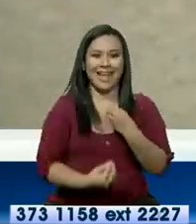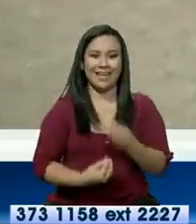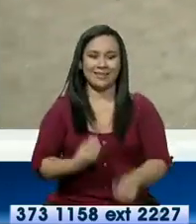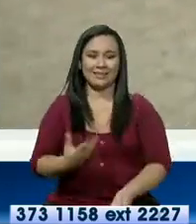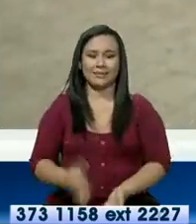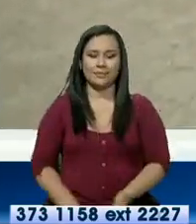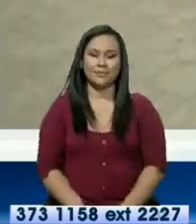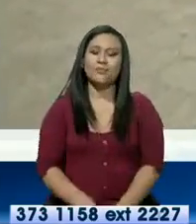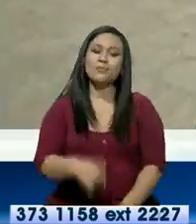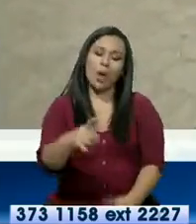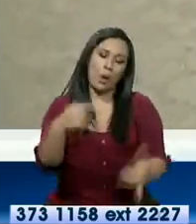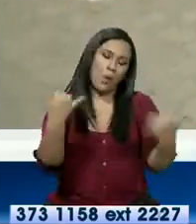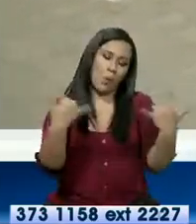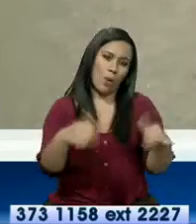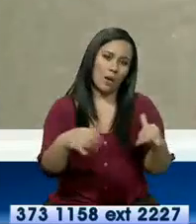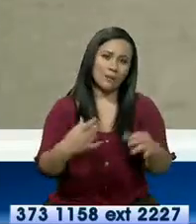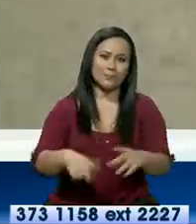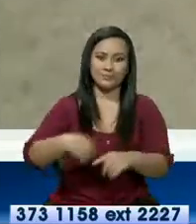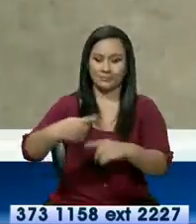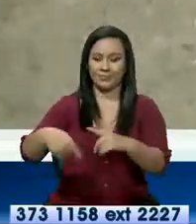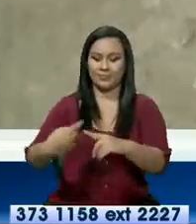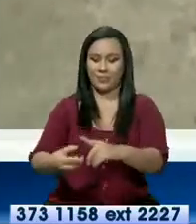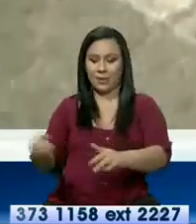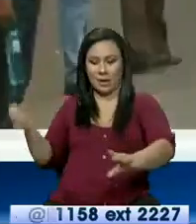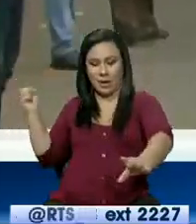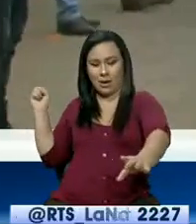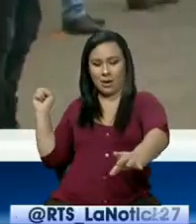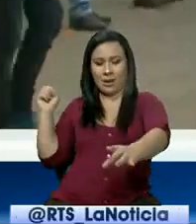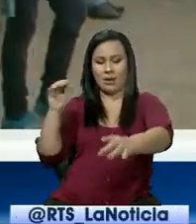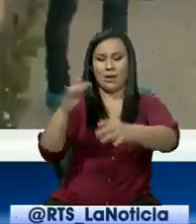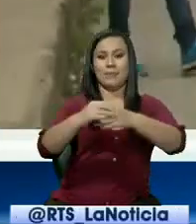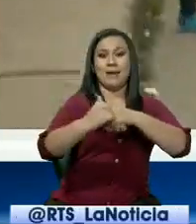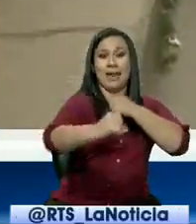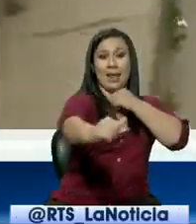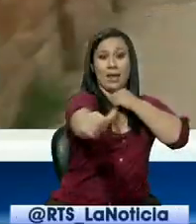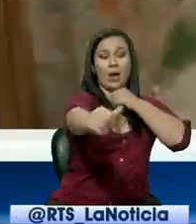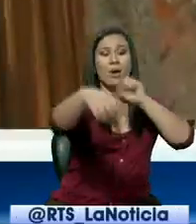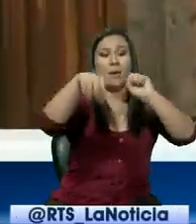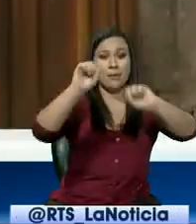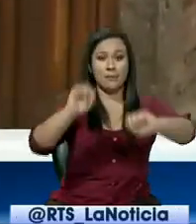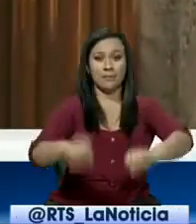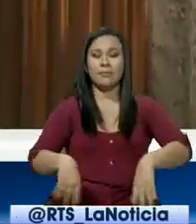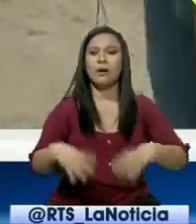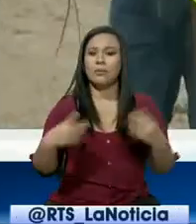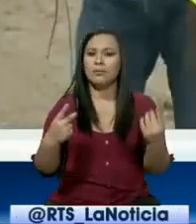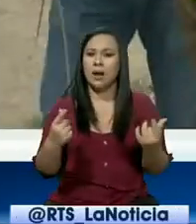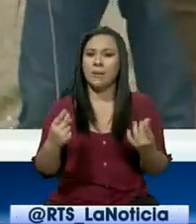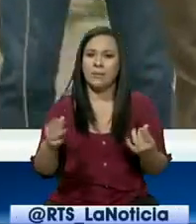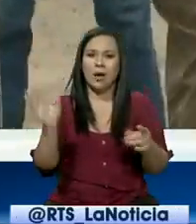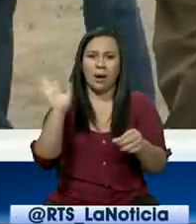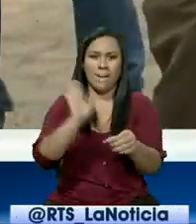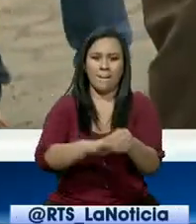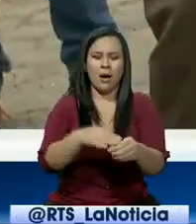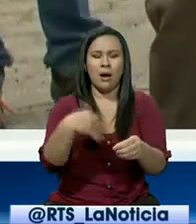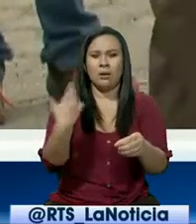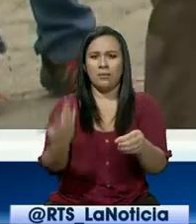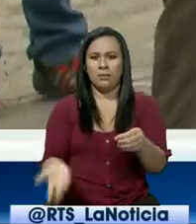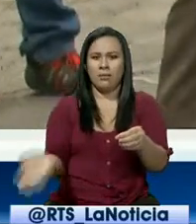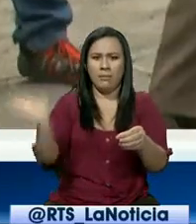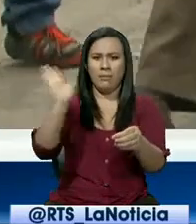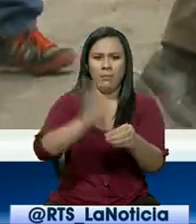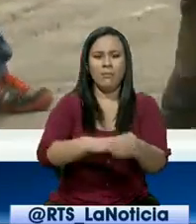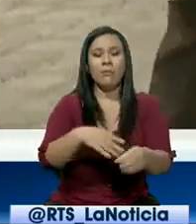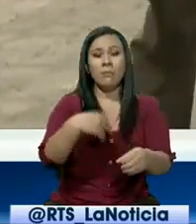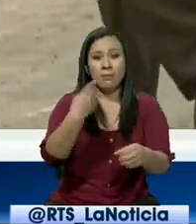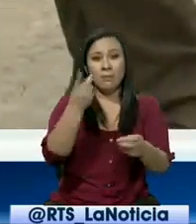El juego consiste en lanzar el trompo a la mayor distancia posible y lograr el menor número de golpes o cabez con el mismo